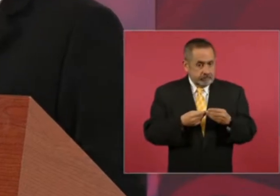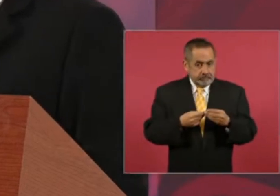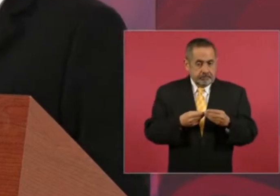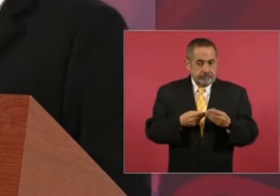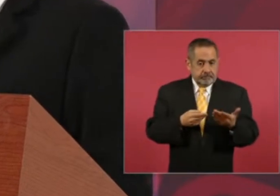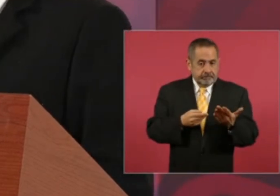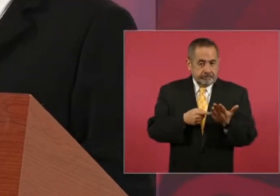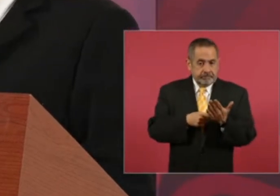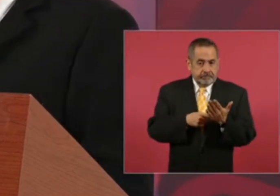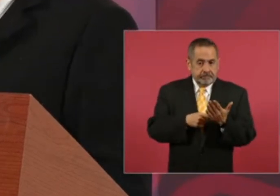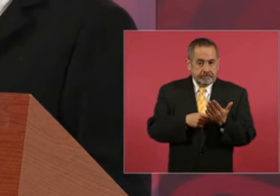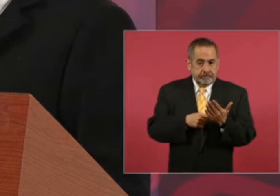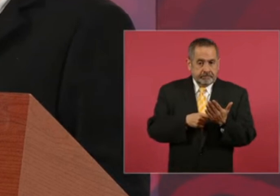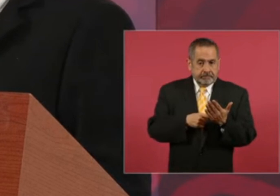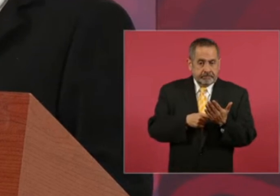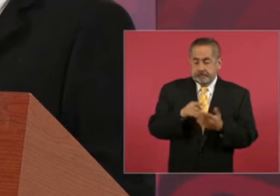todavía